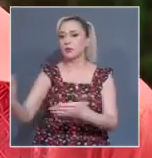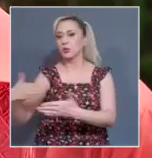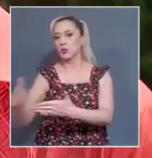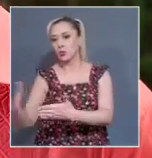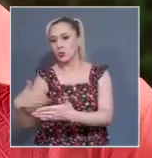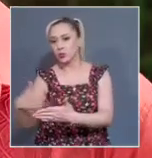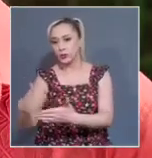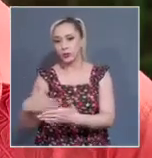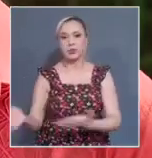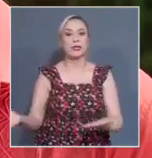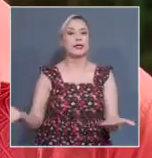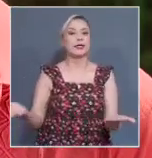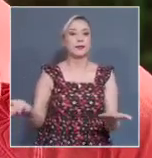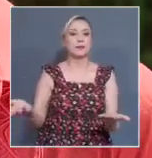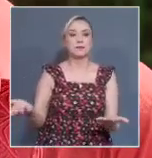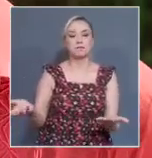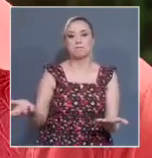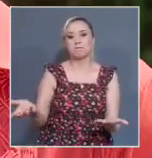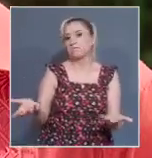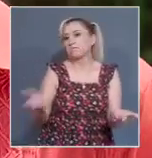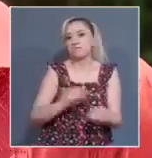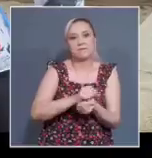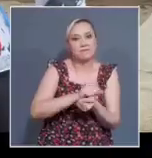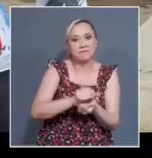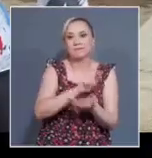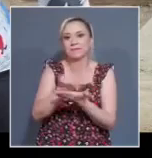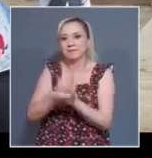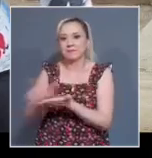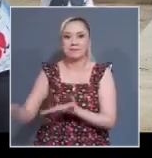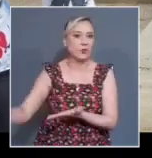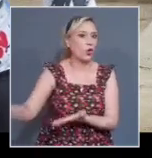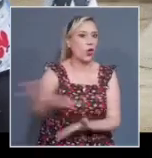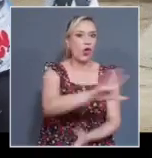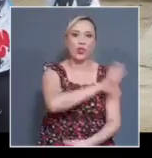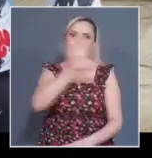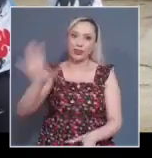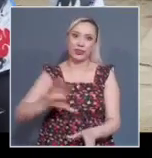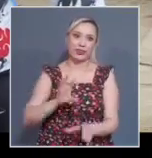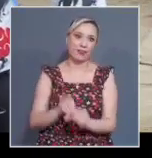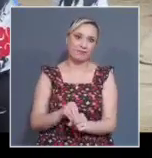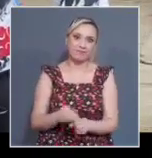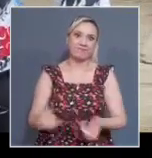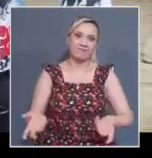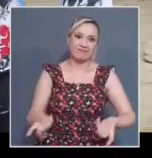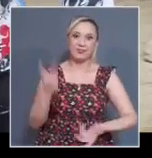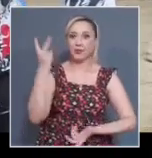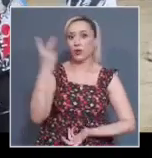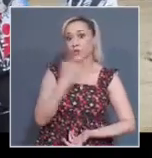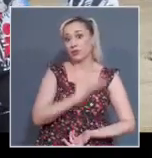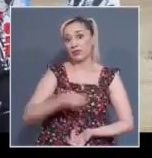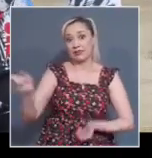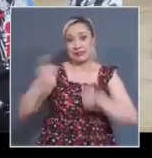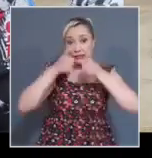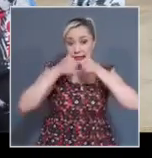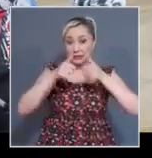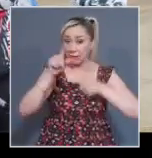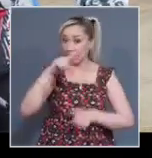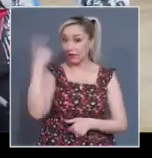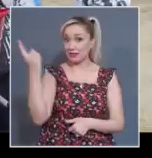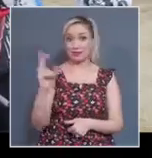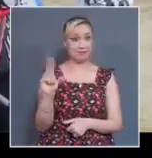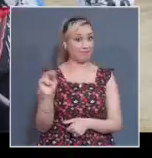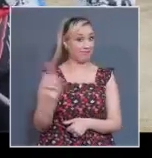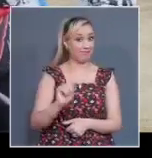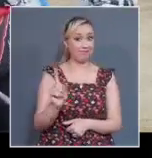las actividades de la casa propiamente. Sacar adelante a sus dos hijos no ha sido fácil para Antonio, quien por fortuna ha